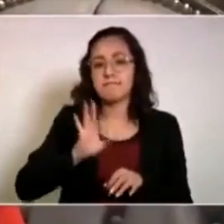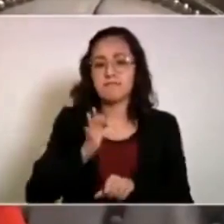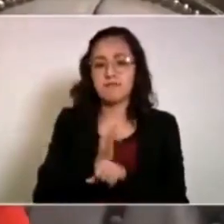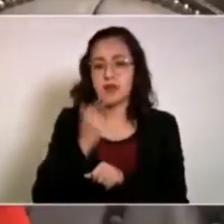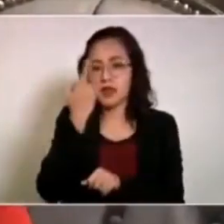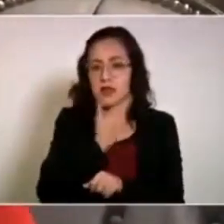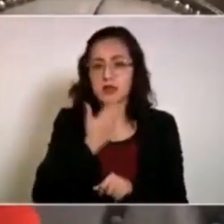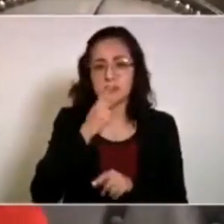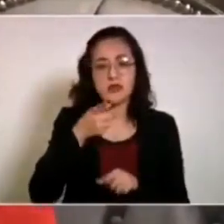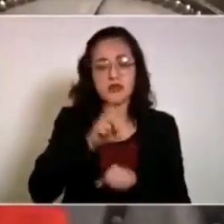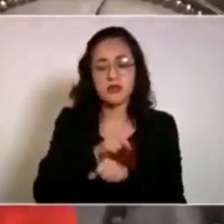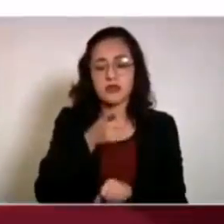revisando todos los días.